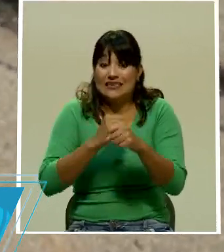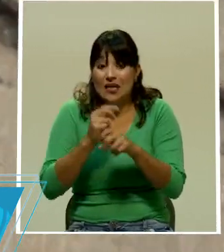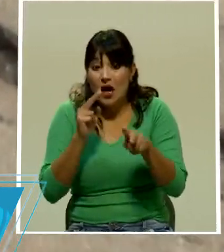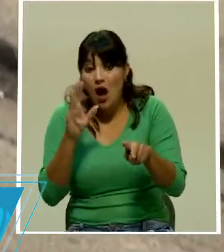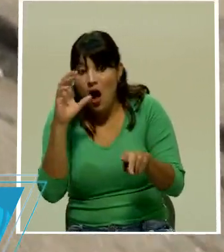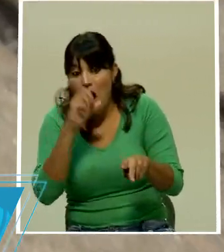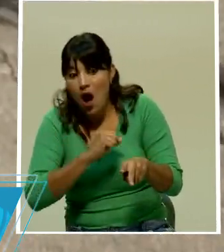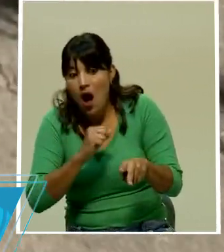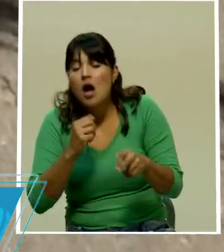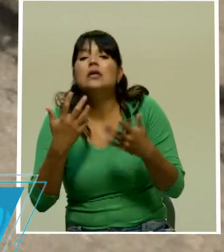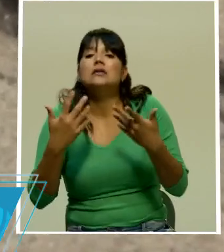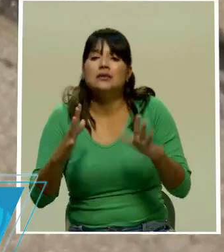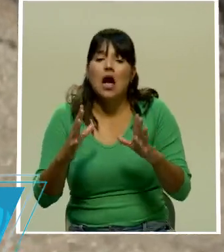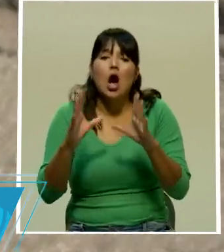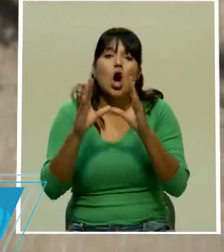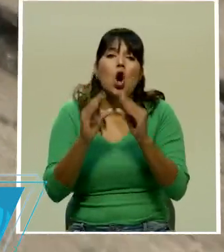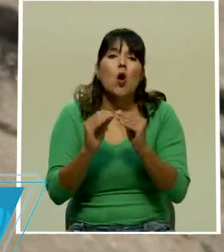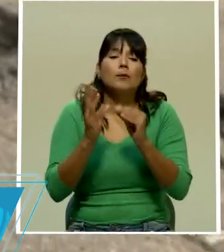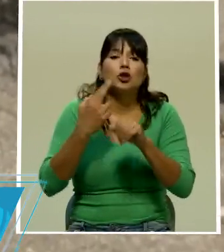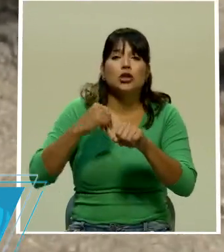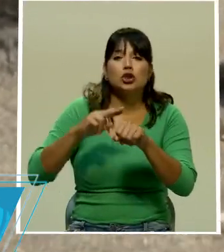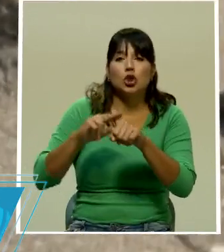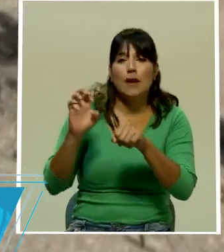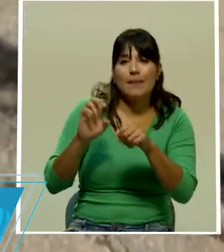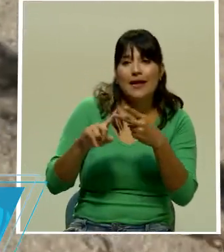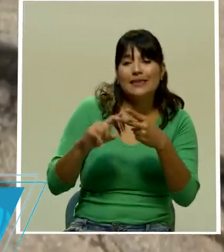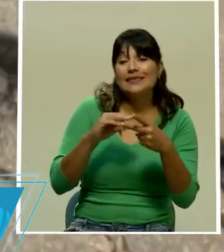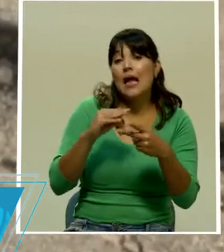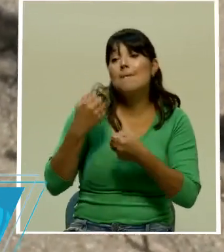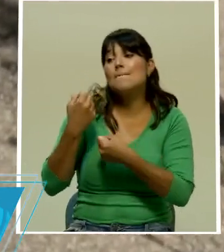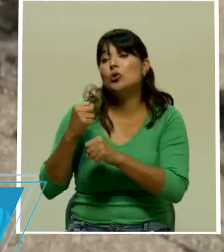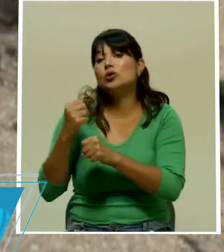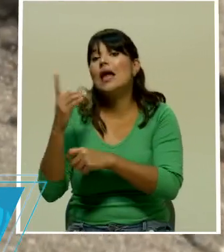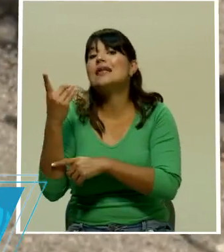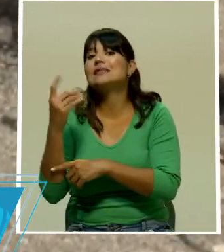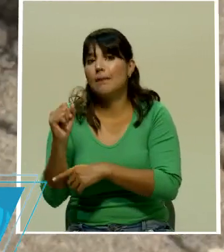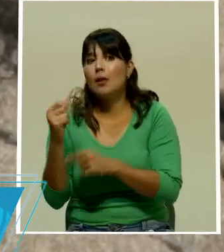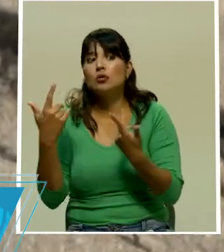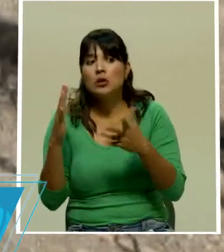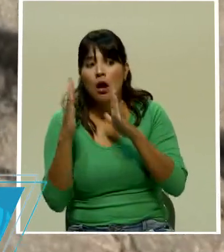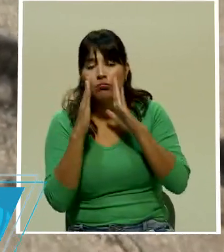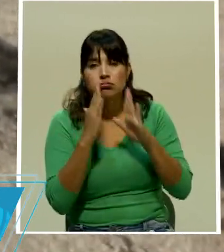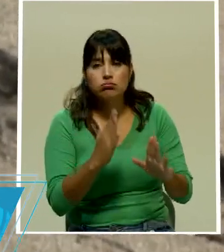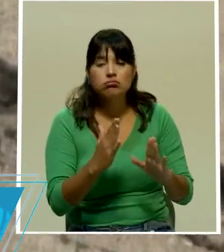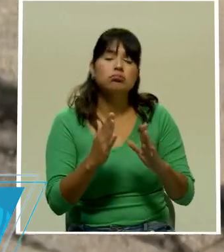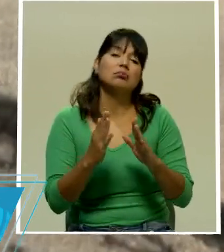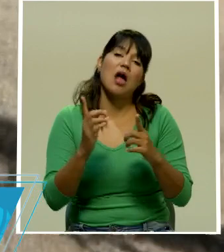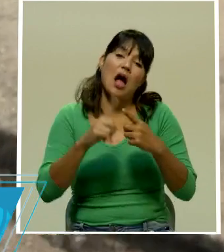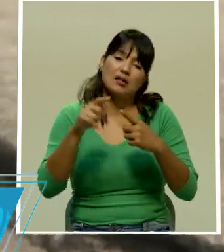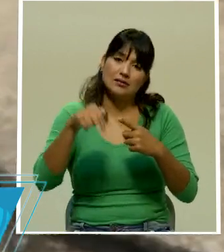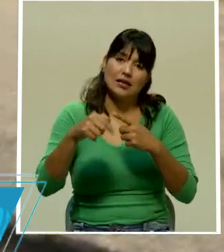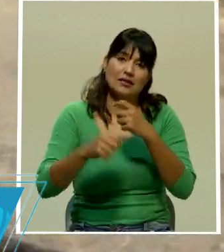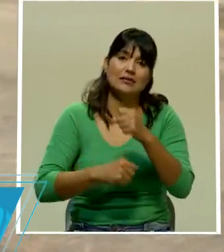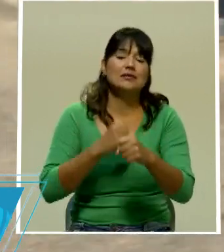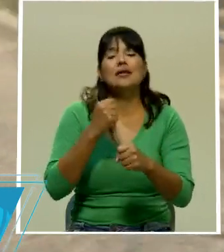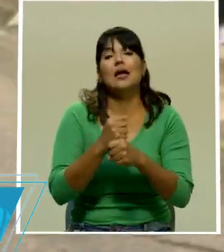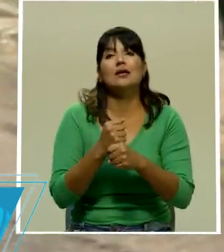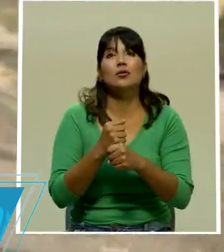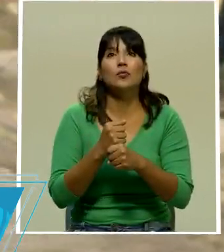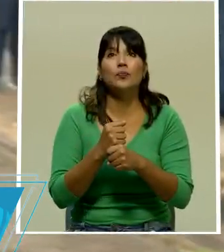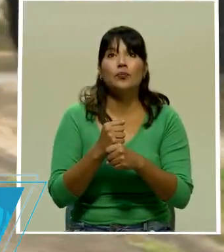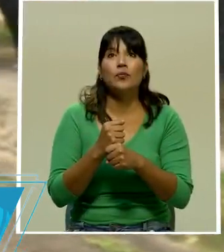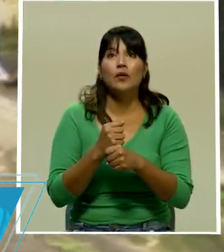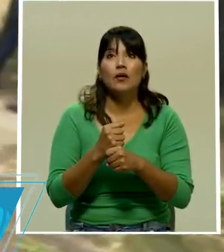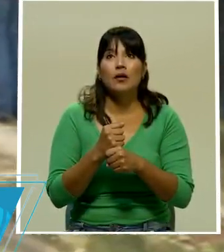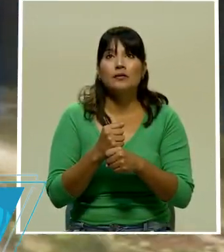de Desamparados. Don Cine, de momento las familias que viven en las casas de habitación cuya grieta prácticamente está encima de